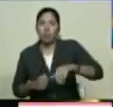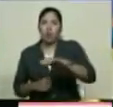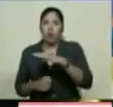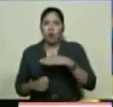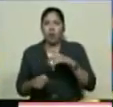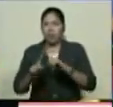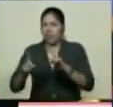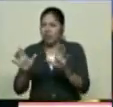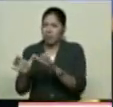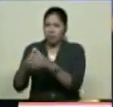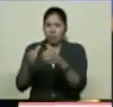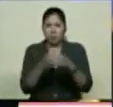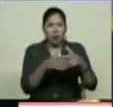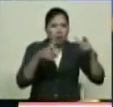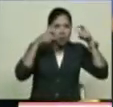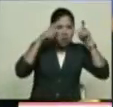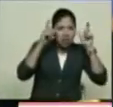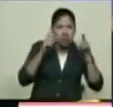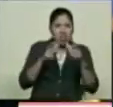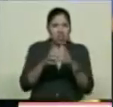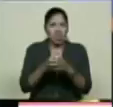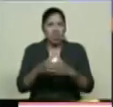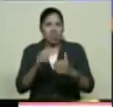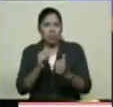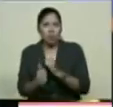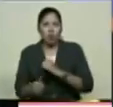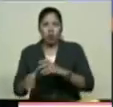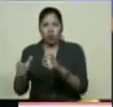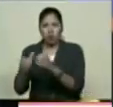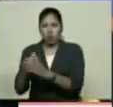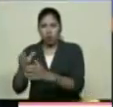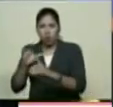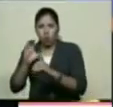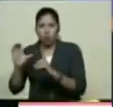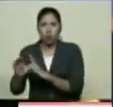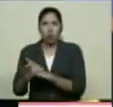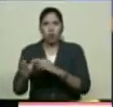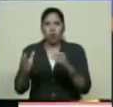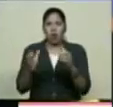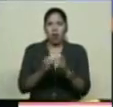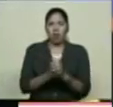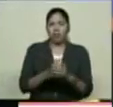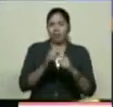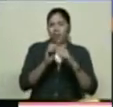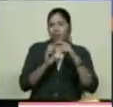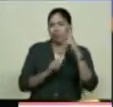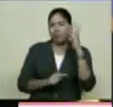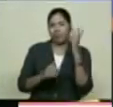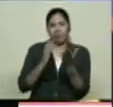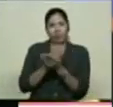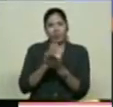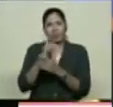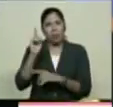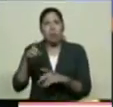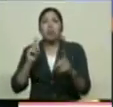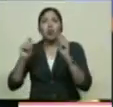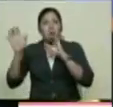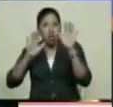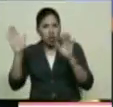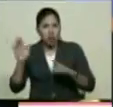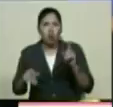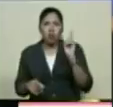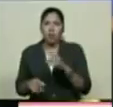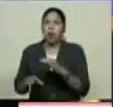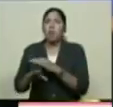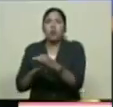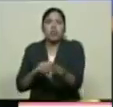parte agrícola, pecuaria, deportiva, cultural De todas las áreas, pues allí estamos, en lo turístico también Es un